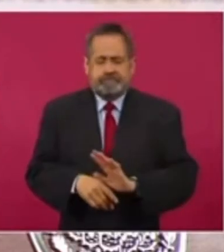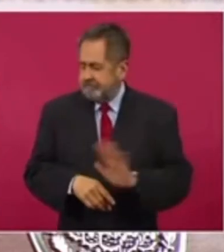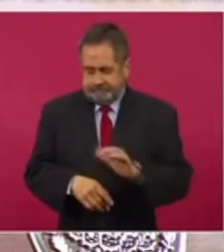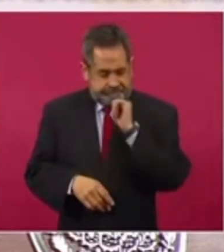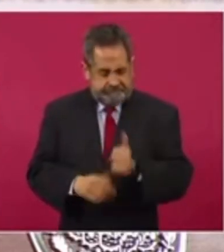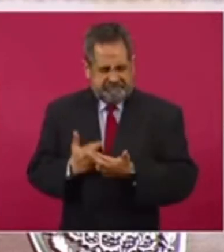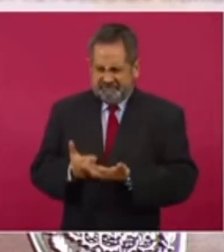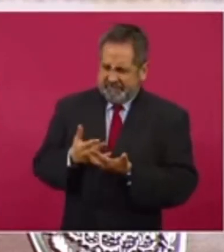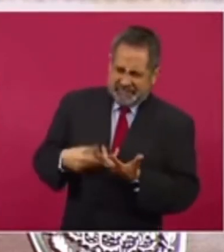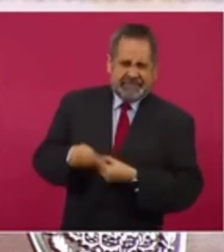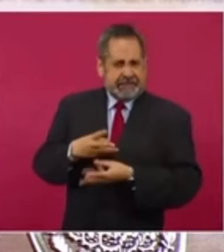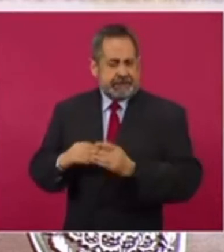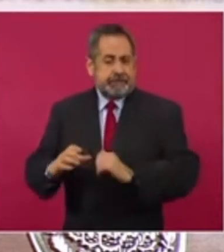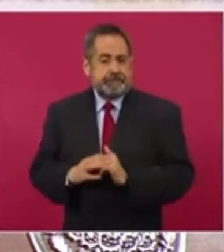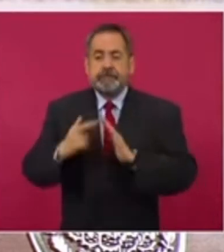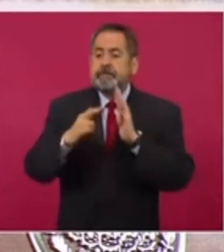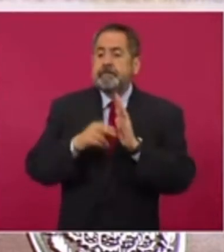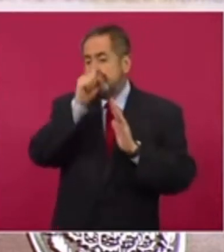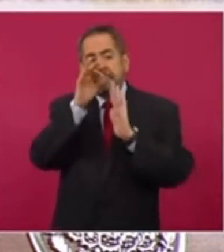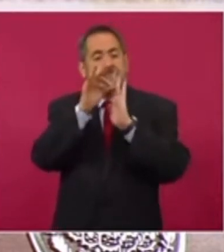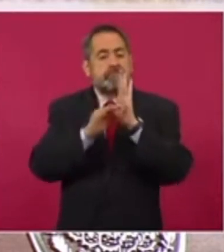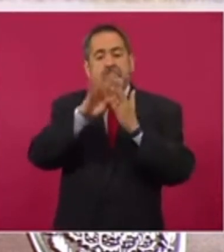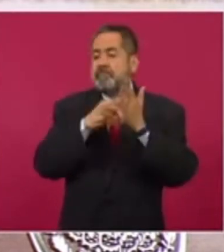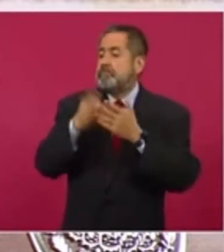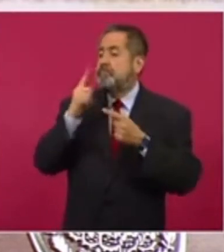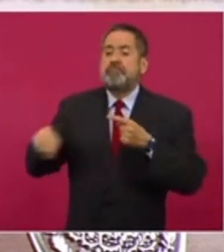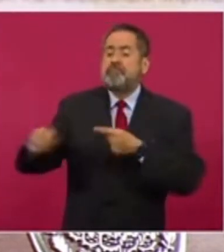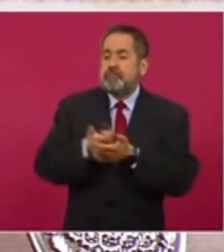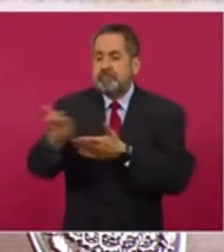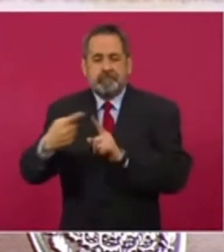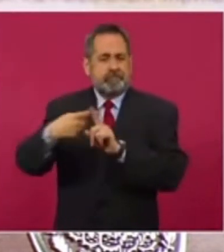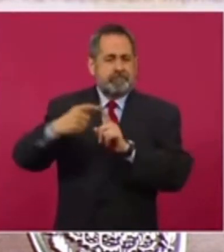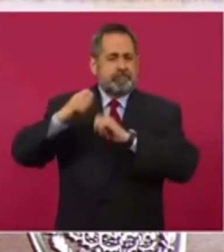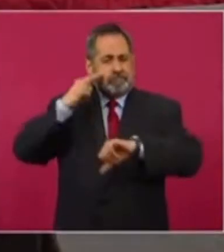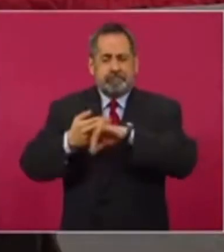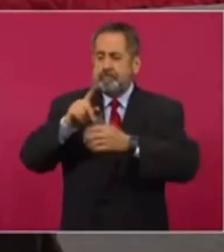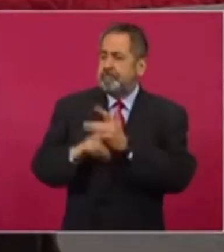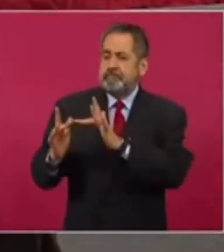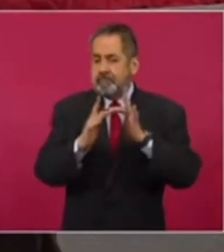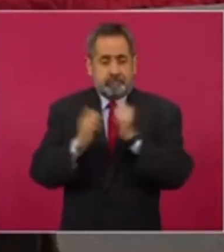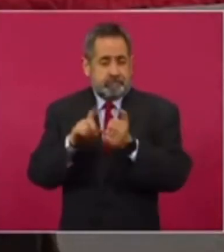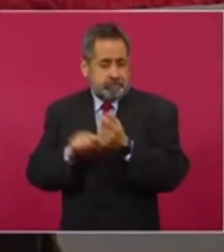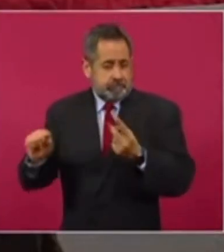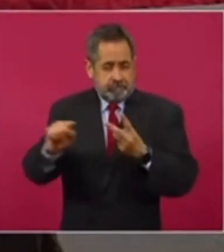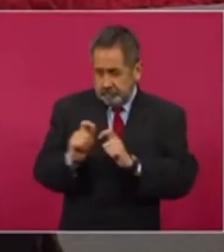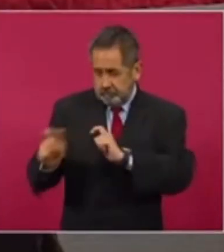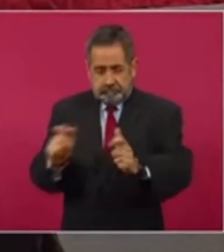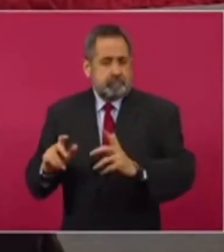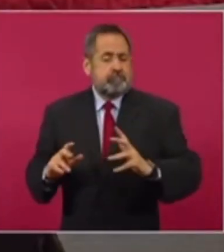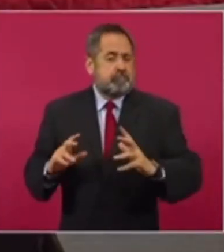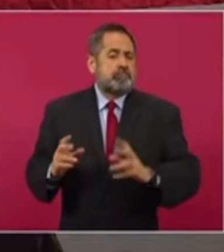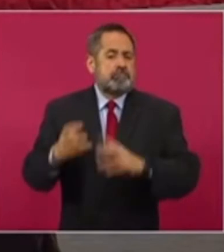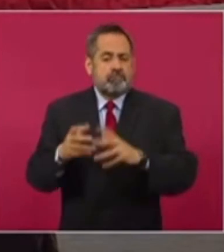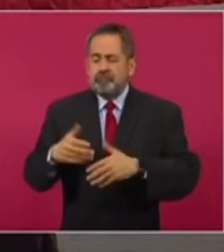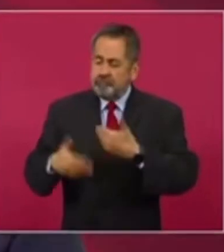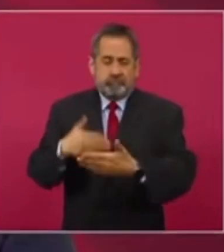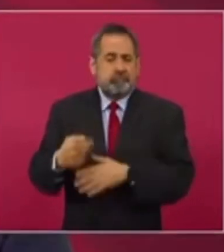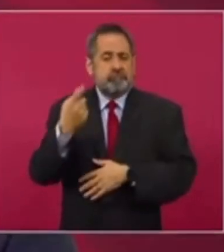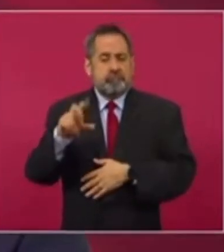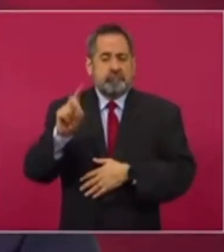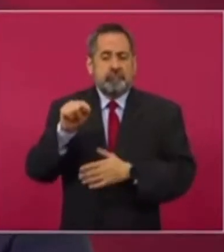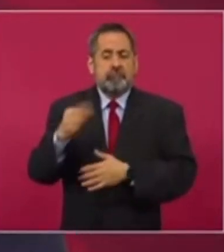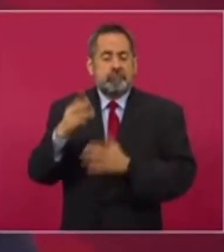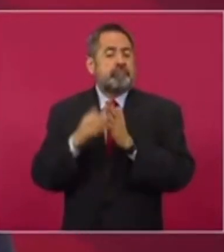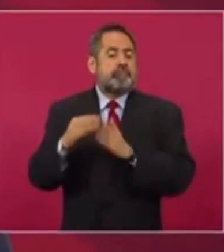En particular, la aplicación del nuevo tabulador de sueldos y salarios brutos para servidores públicos de mando y enlace de las dependencias equivalentes a las entidades representaría una eficiencia por 130